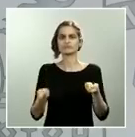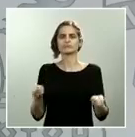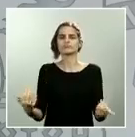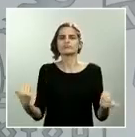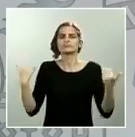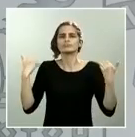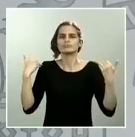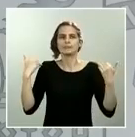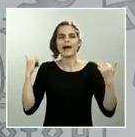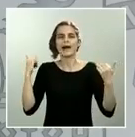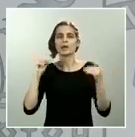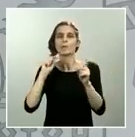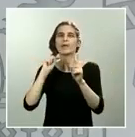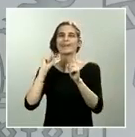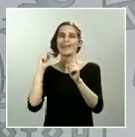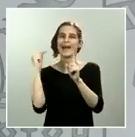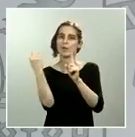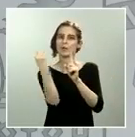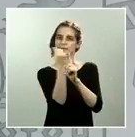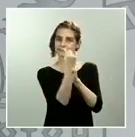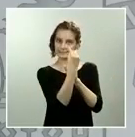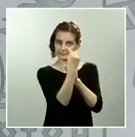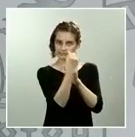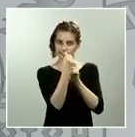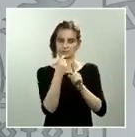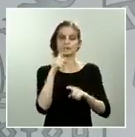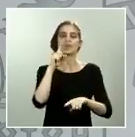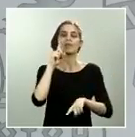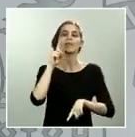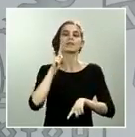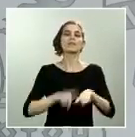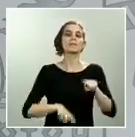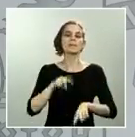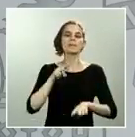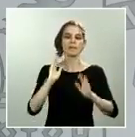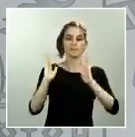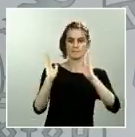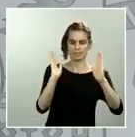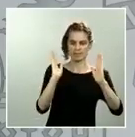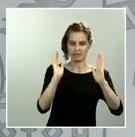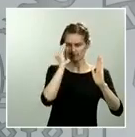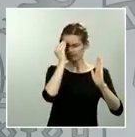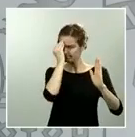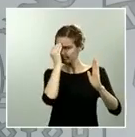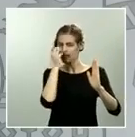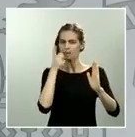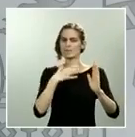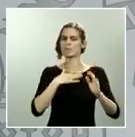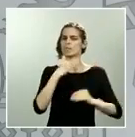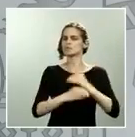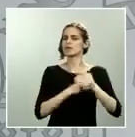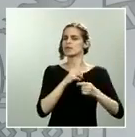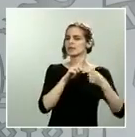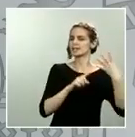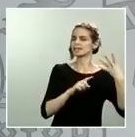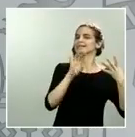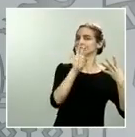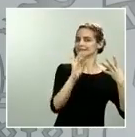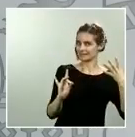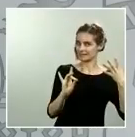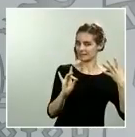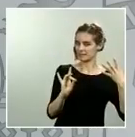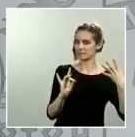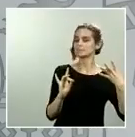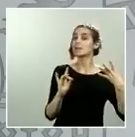irán planteando en cada momento cuáles son las cuestiones que se pueden hacer, qué cuestiones se tienen que dar para que efectivamente